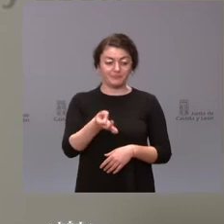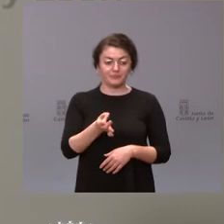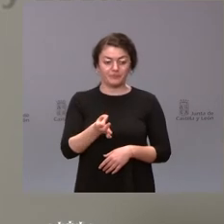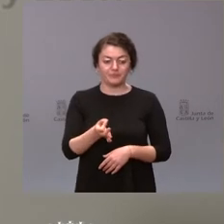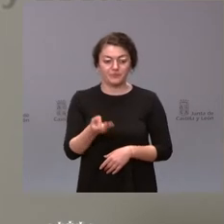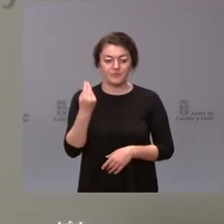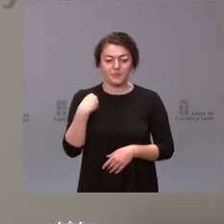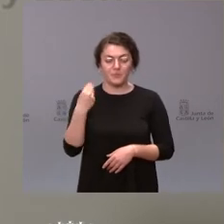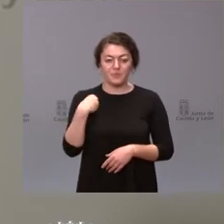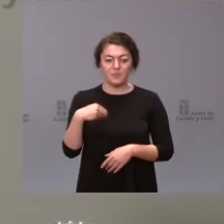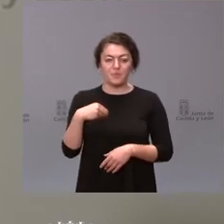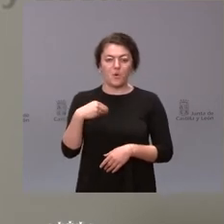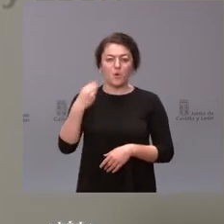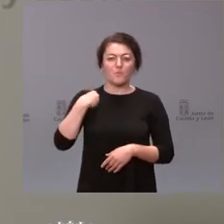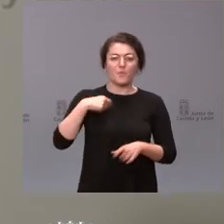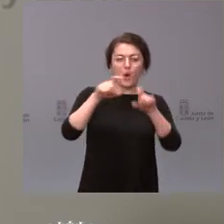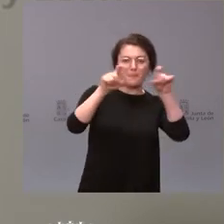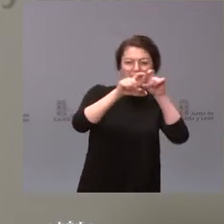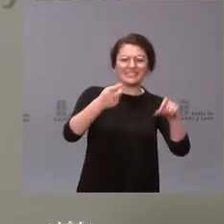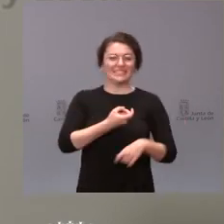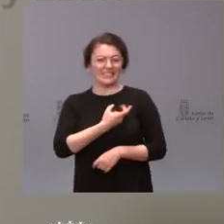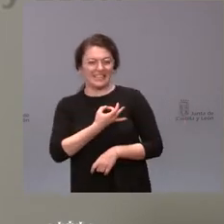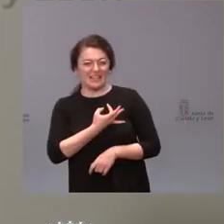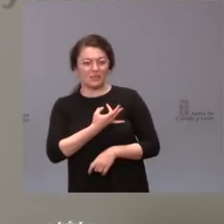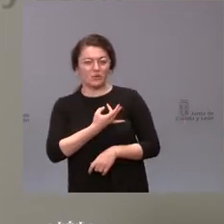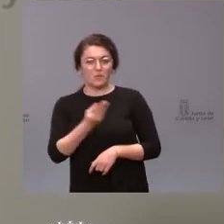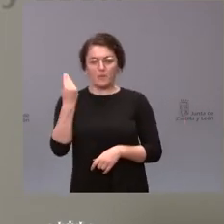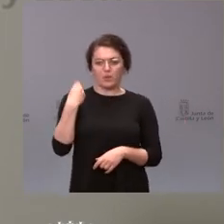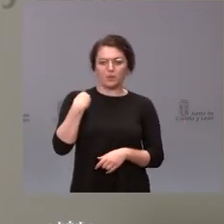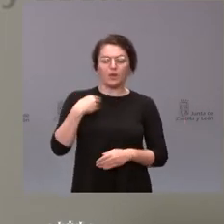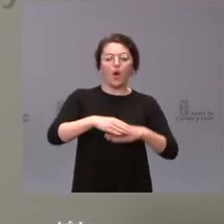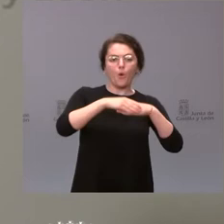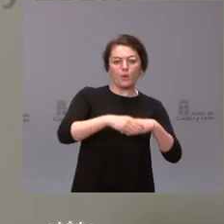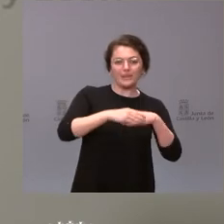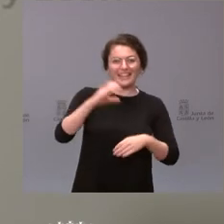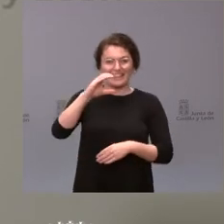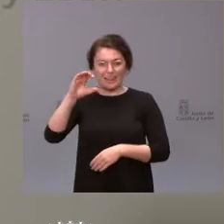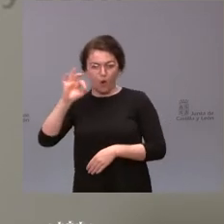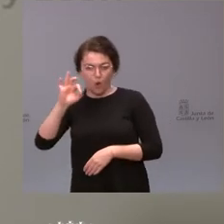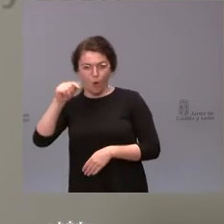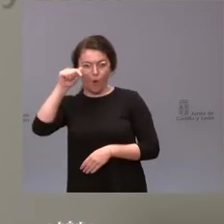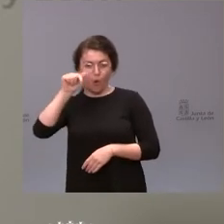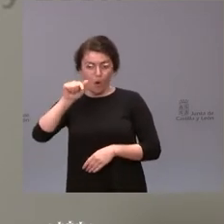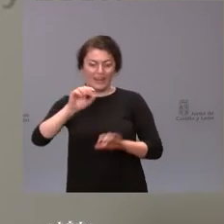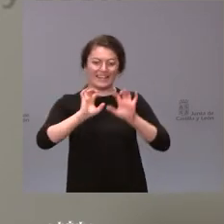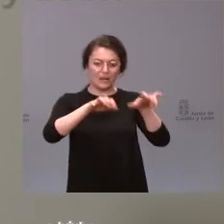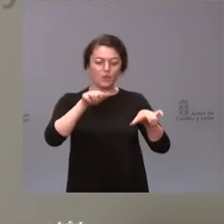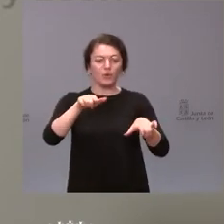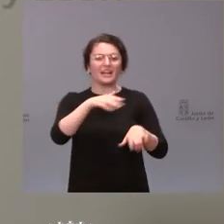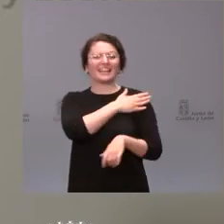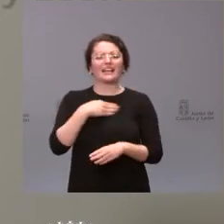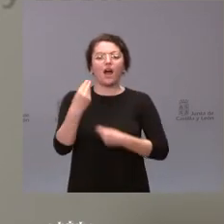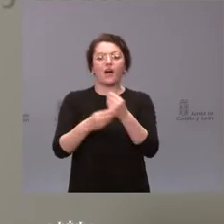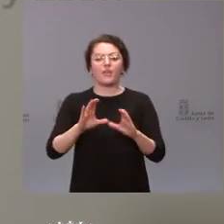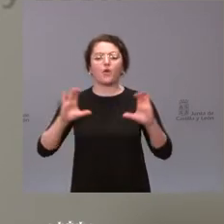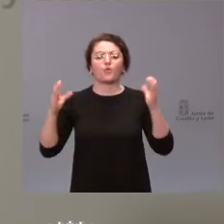los agentes sociales y económicos, fundamentalmente UGT y Comisiones Sobreras en León, fue constituir esa mesa por León. Invitaron